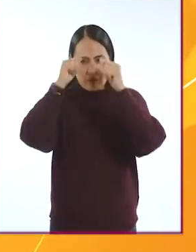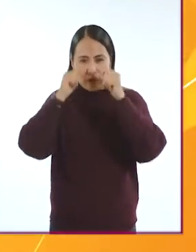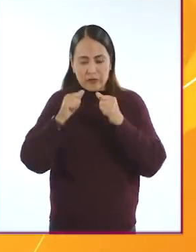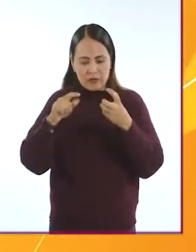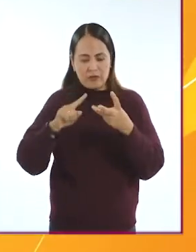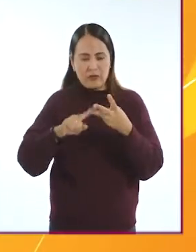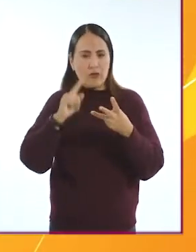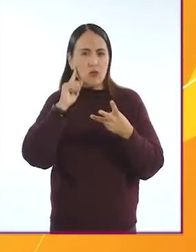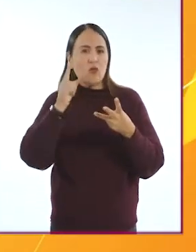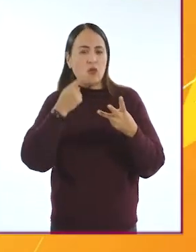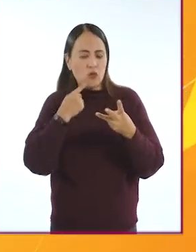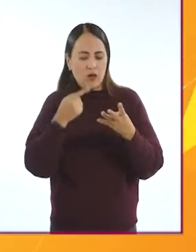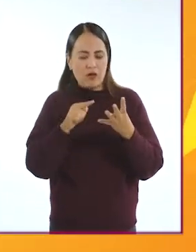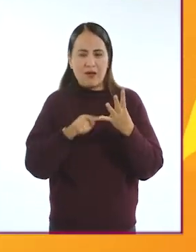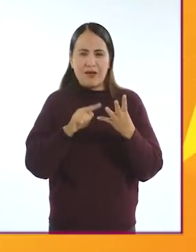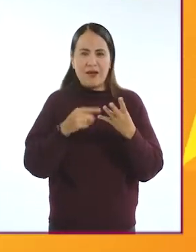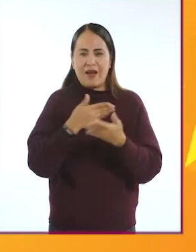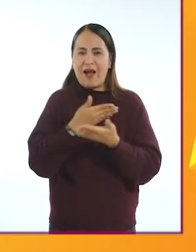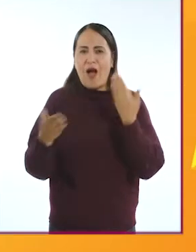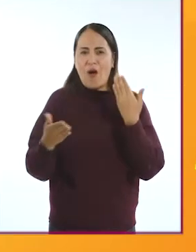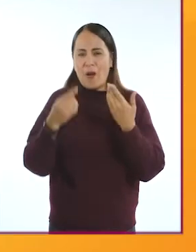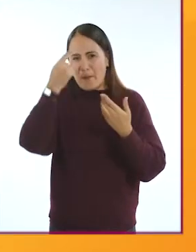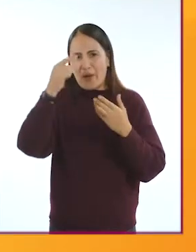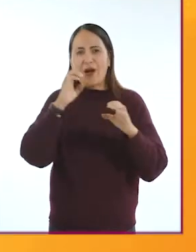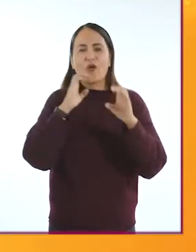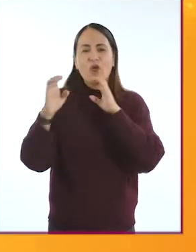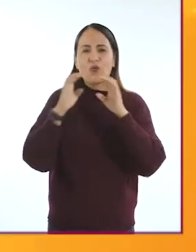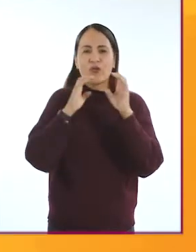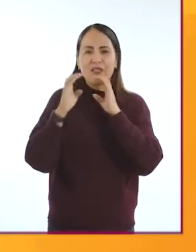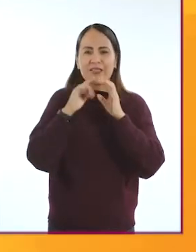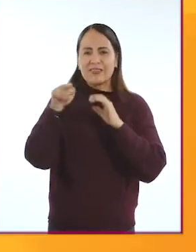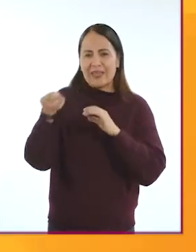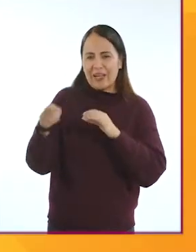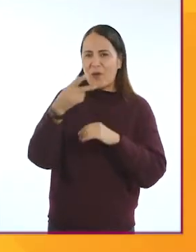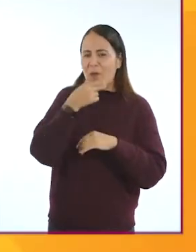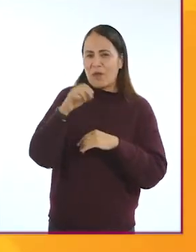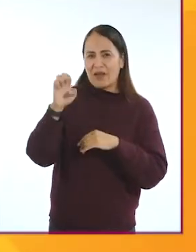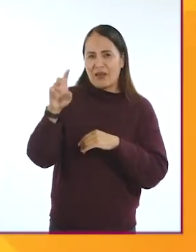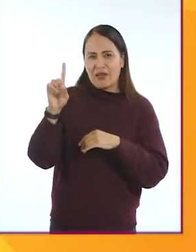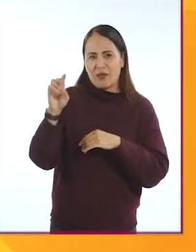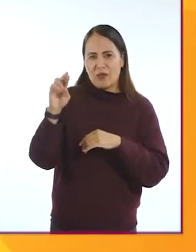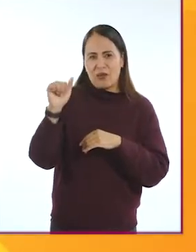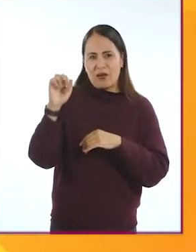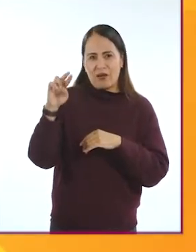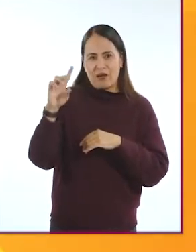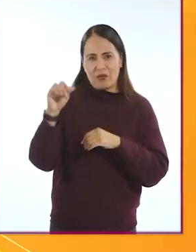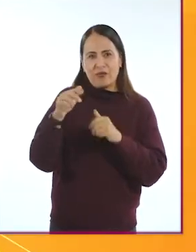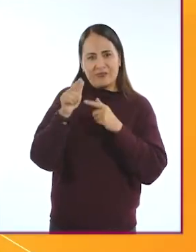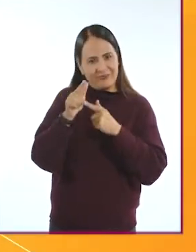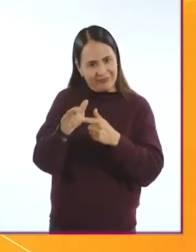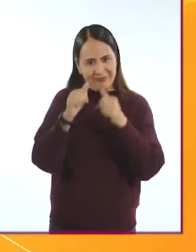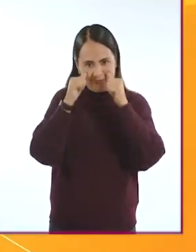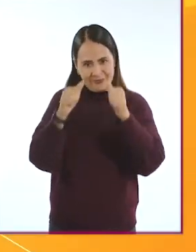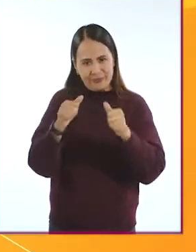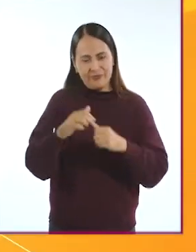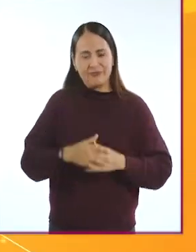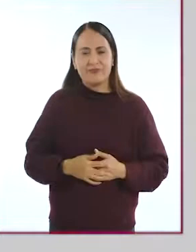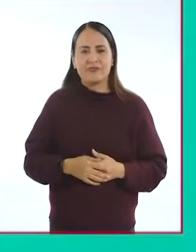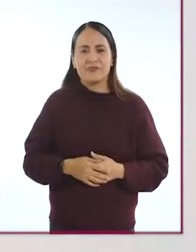y audición. Ahora es momento de hablar de las tecnologías para la comunicación con nuestro amigo Eduardo Monsalvo. Sigan con nosotros.